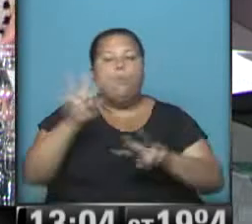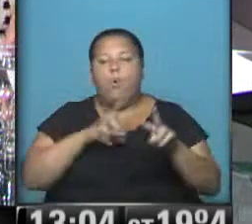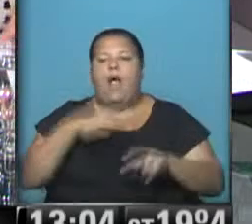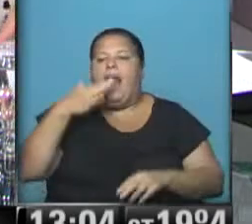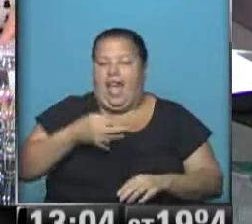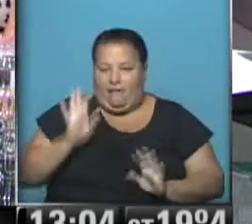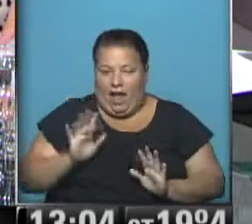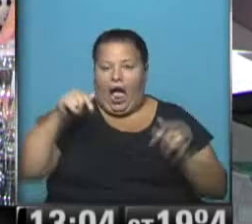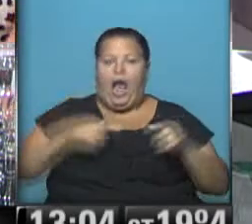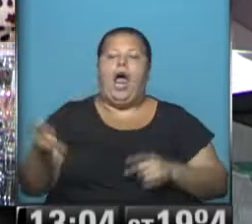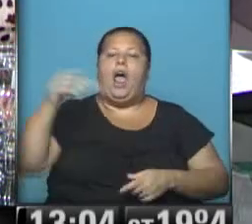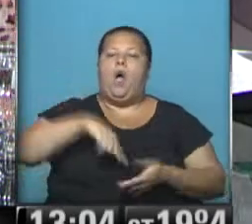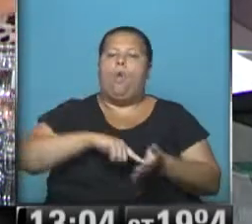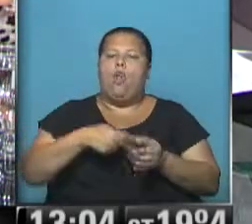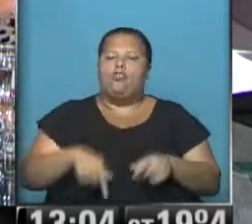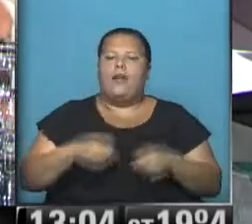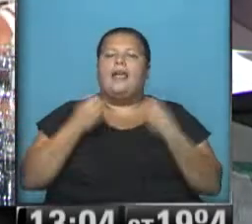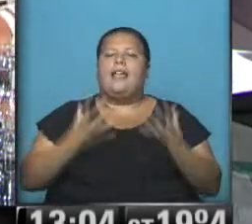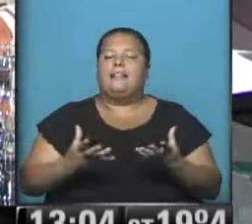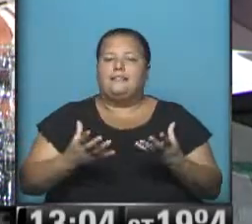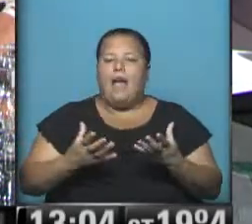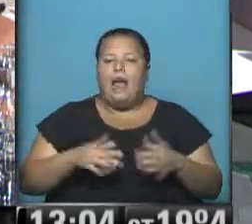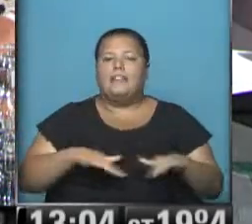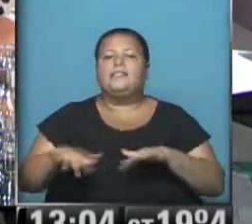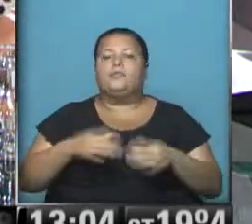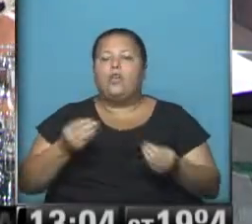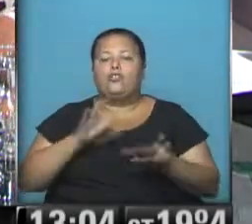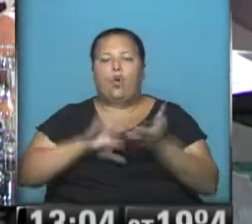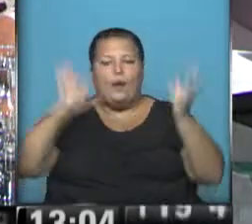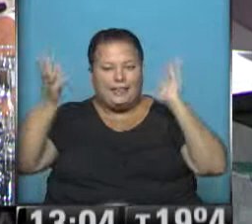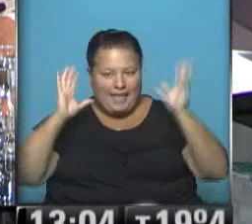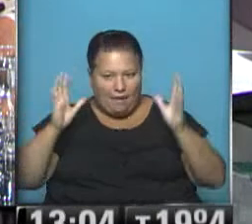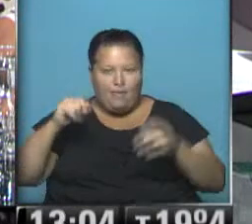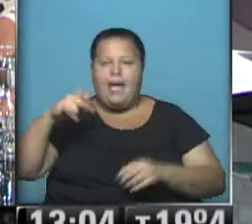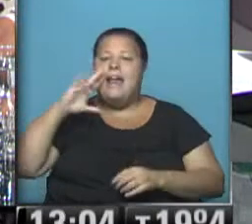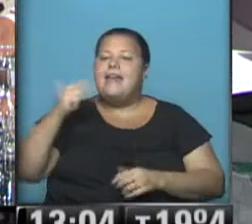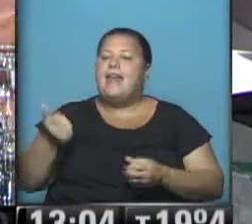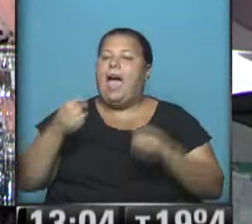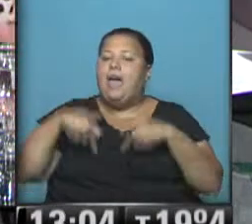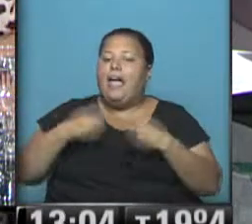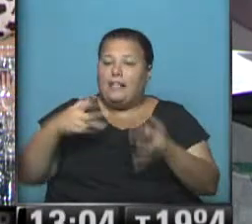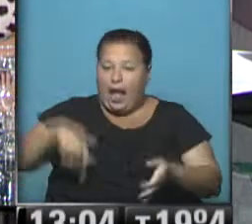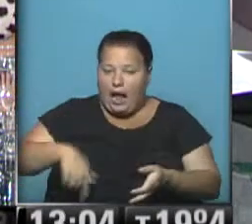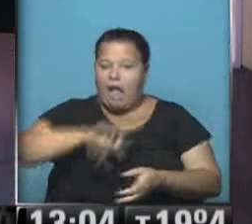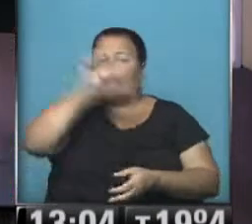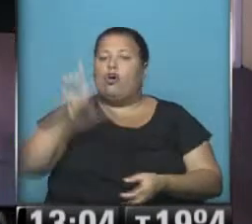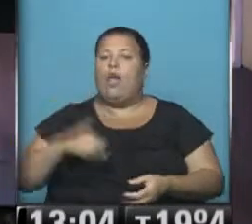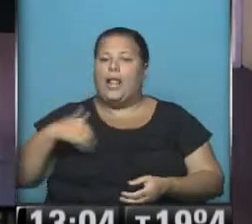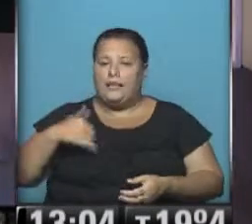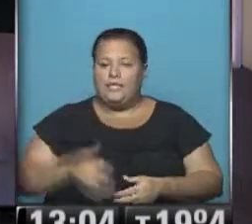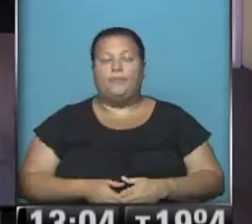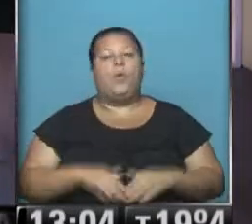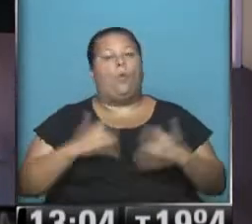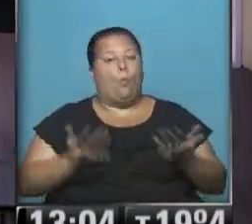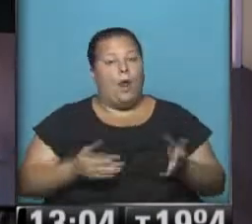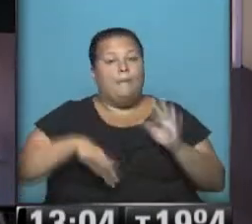Pero vamos a regresar a Buenos Aires para saber cómo va a continuar la situación respecto al tiempo. Nadie, a ver cómo sigue aquí en el resto del país. Bueno,